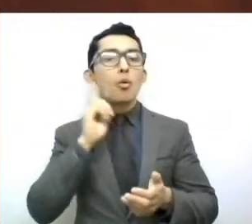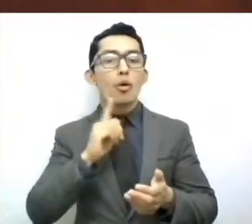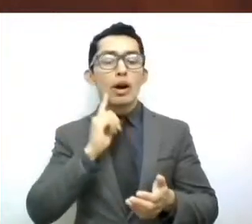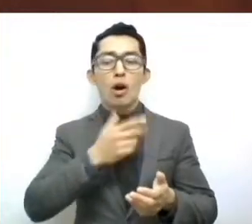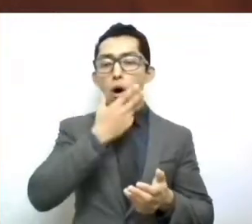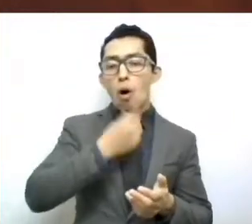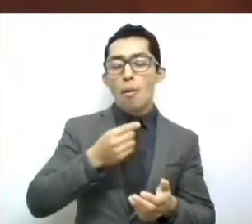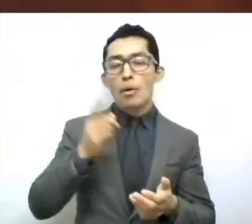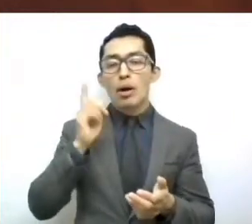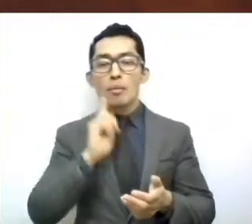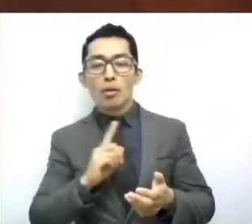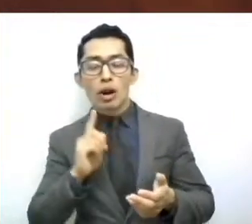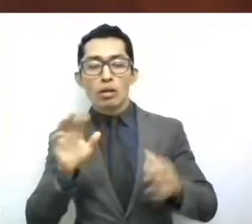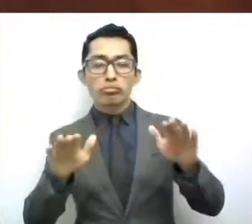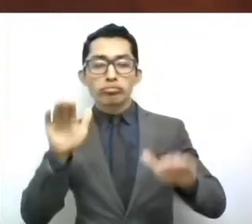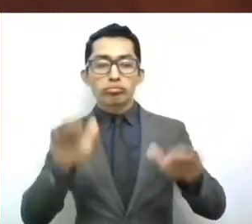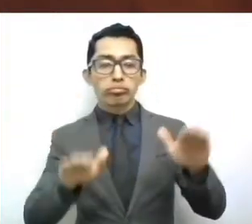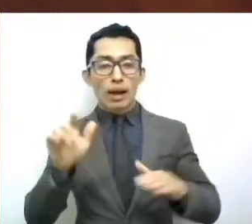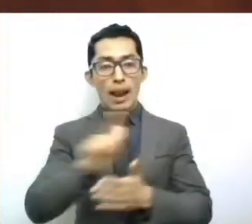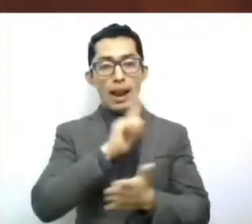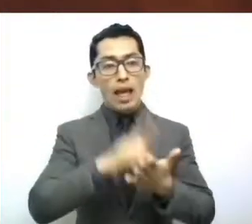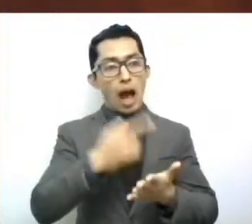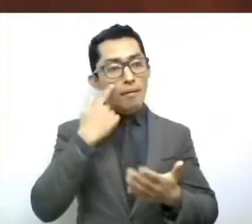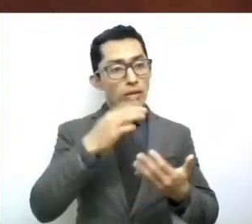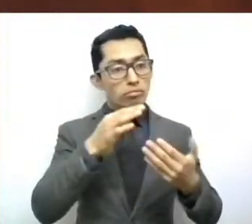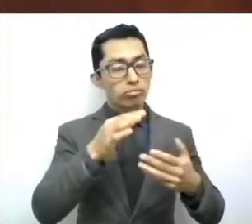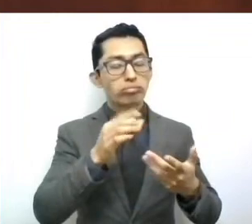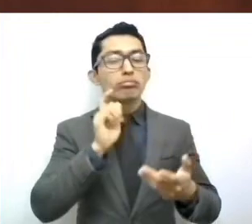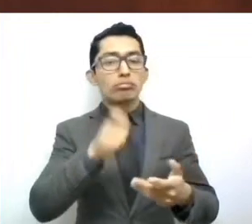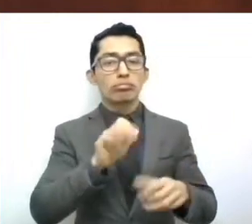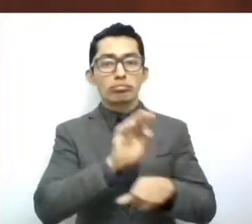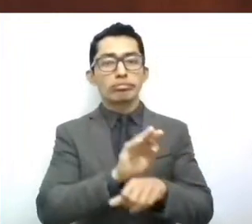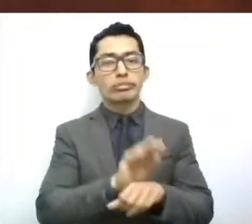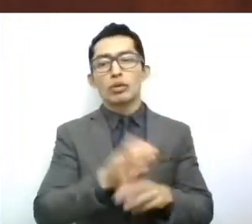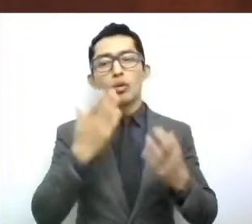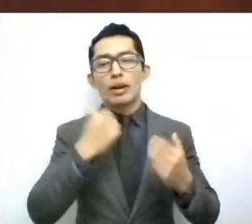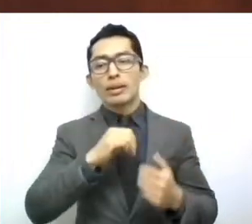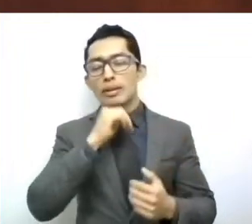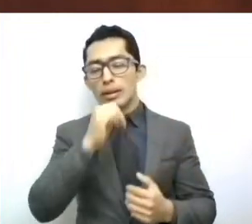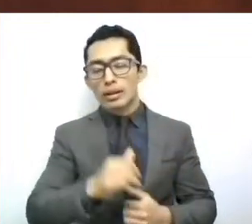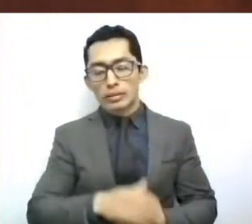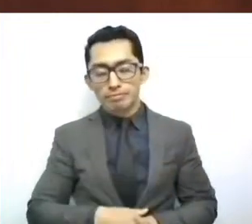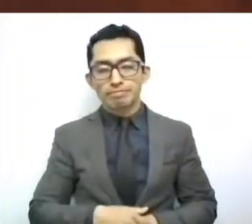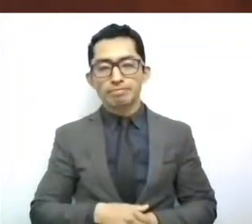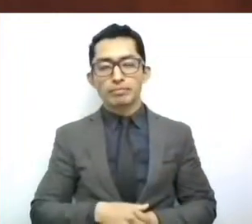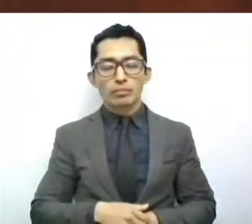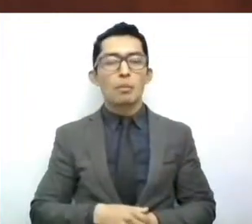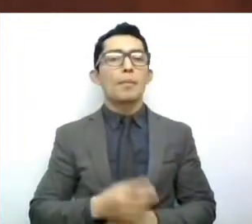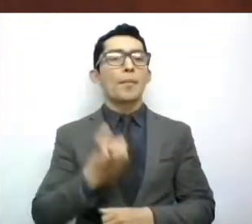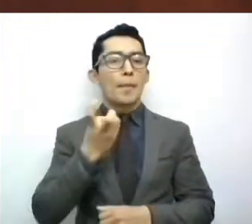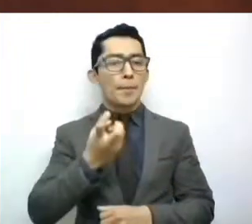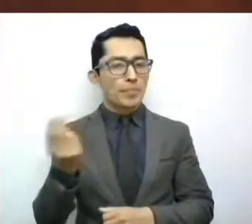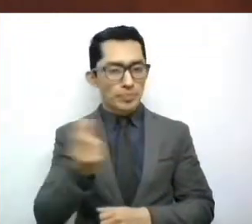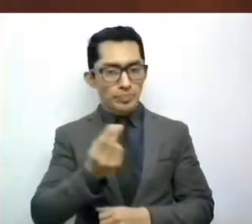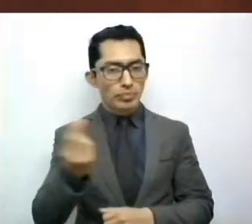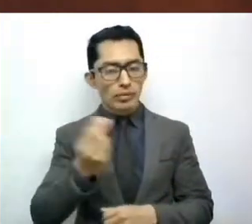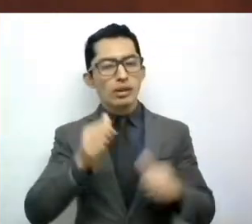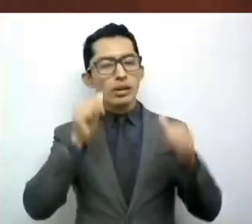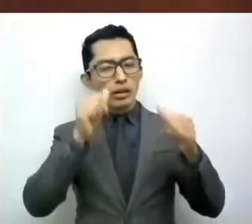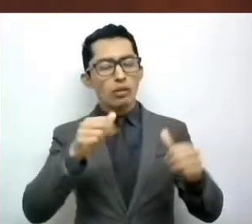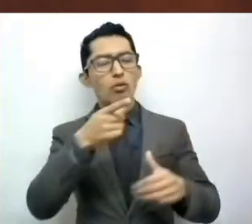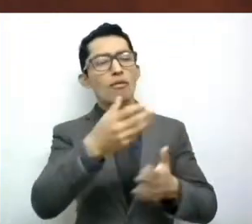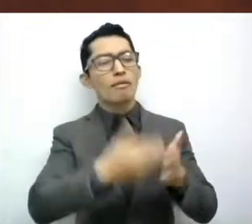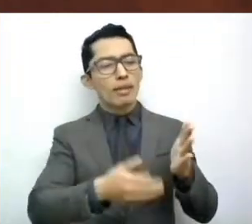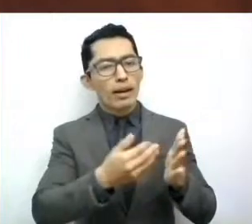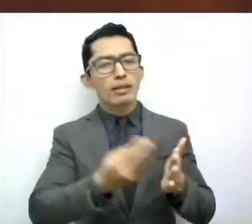Y por ello es necesario que escuchemos sus demandas, pues